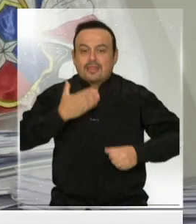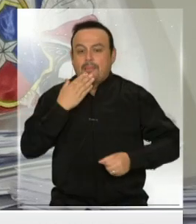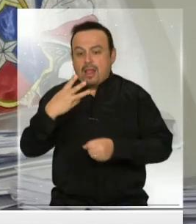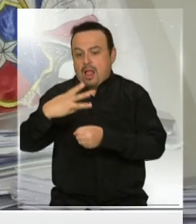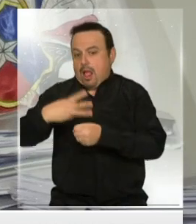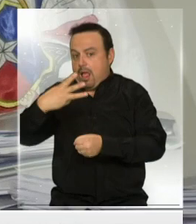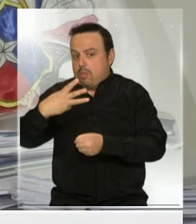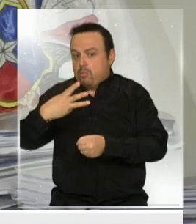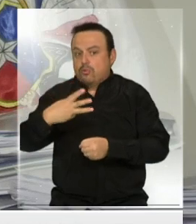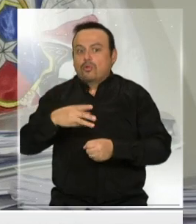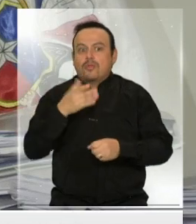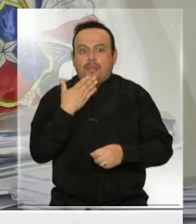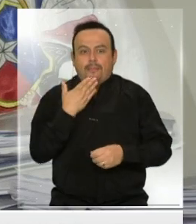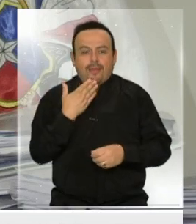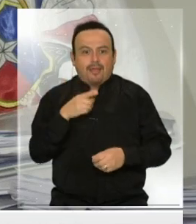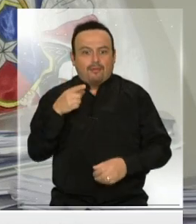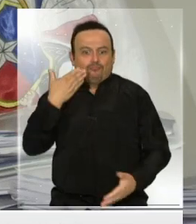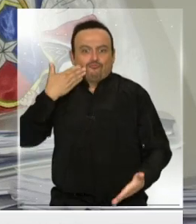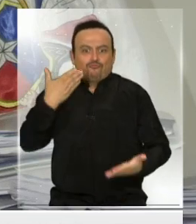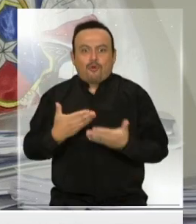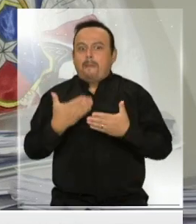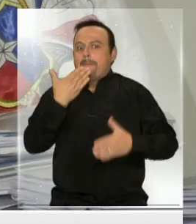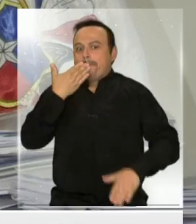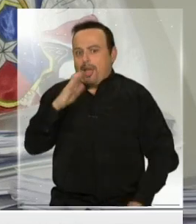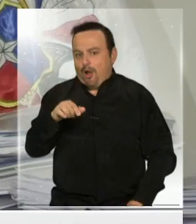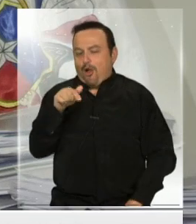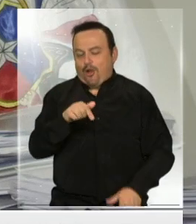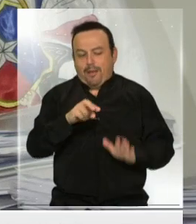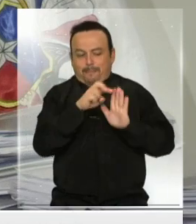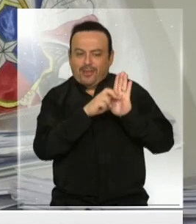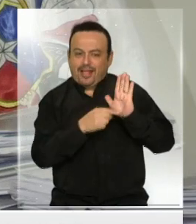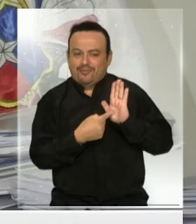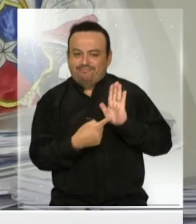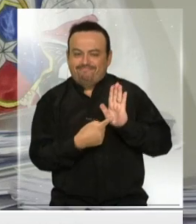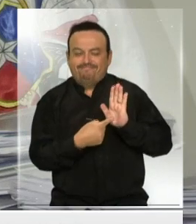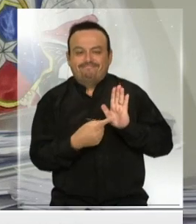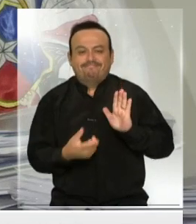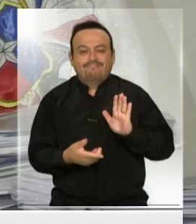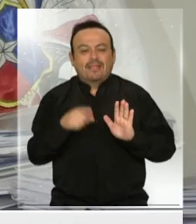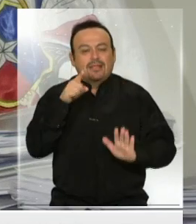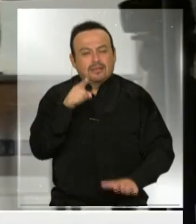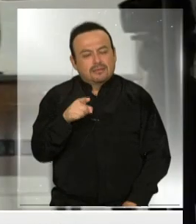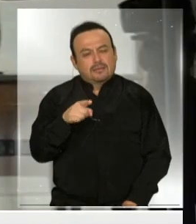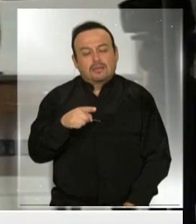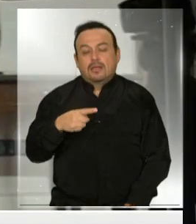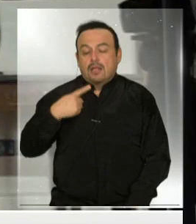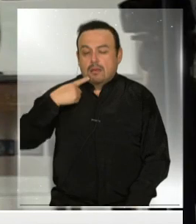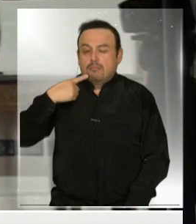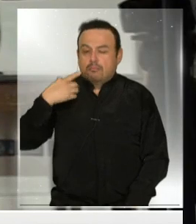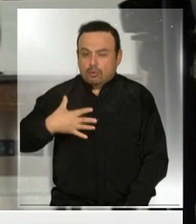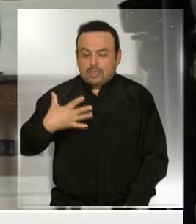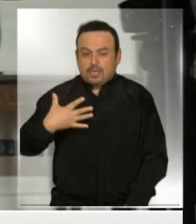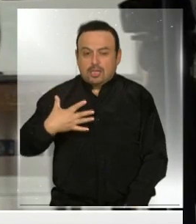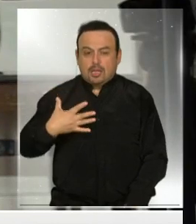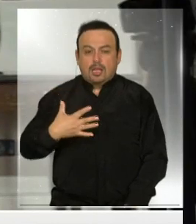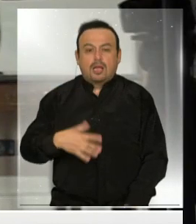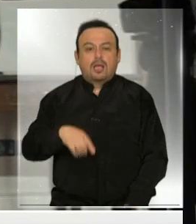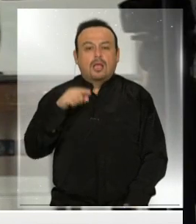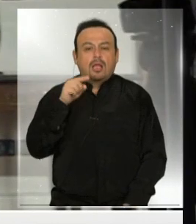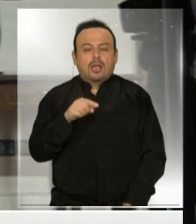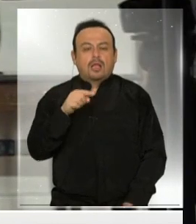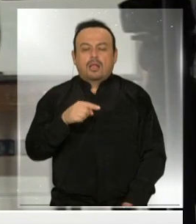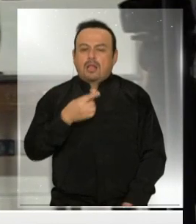que más se van a ver beneficiados con este proyecto. Pero es muy importante mencionar que esto no pretende